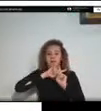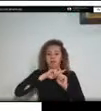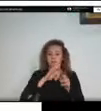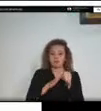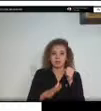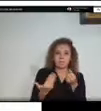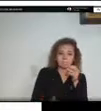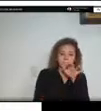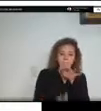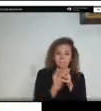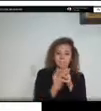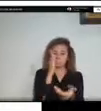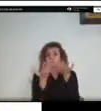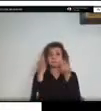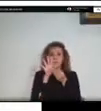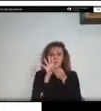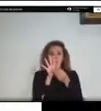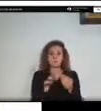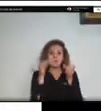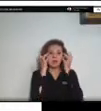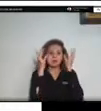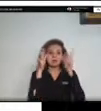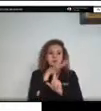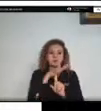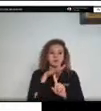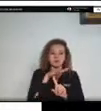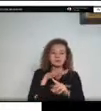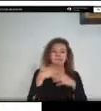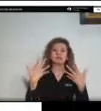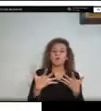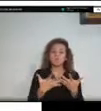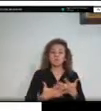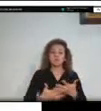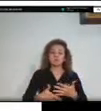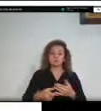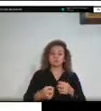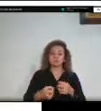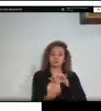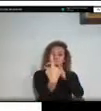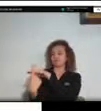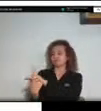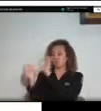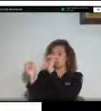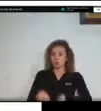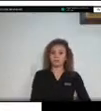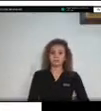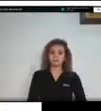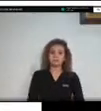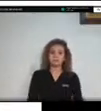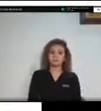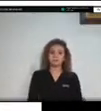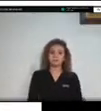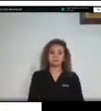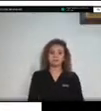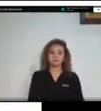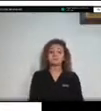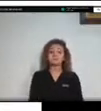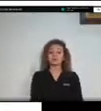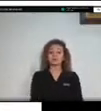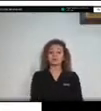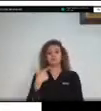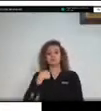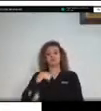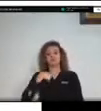frente a esos eventos que se pueden materializar entonces pues juiciosamente Zenit y toda la industria petrolera